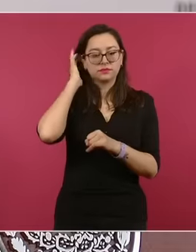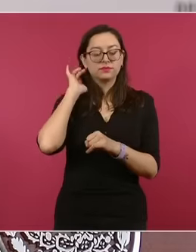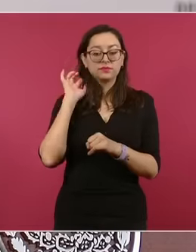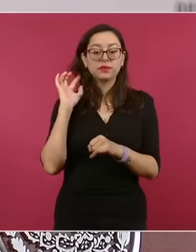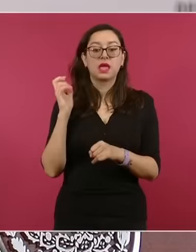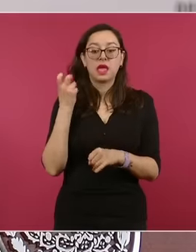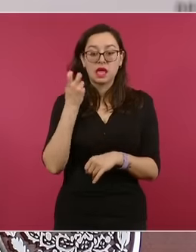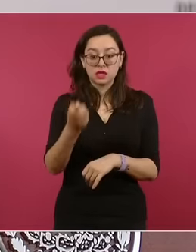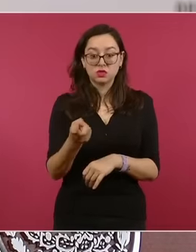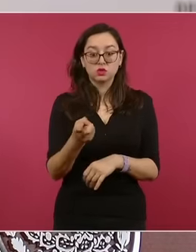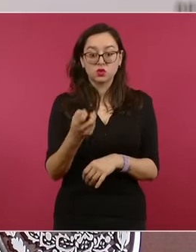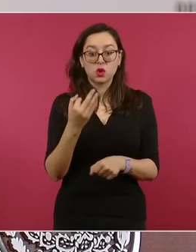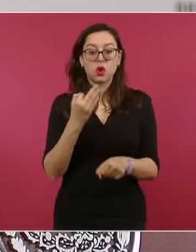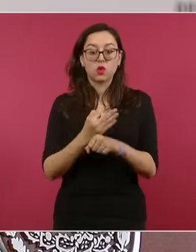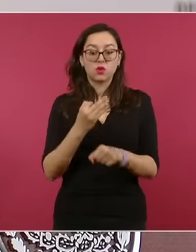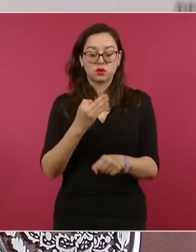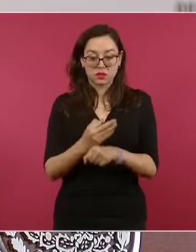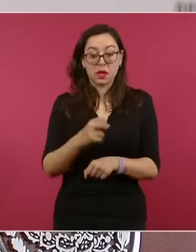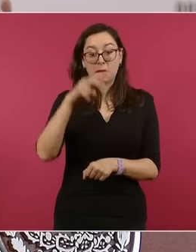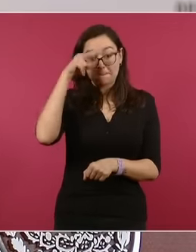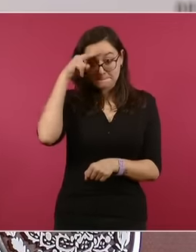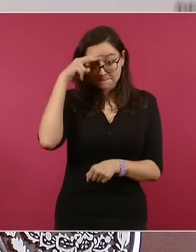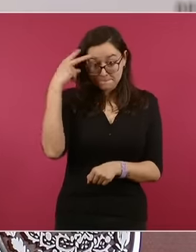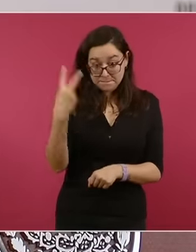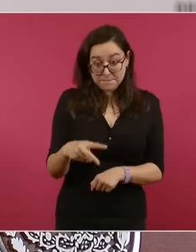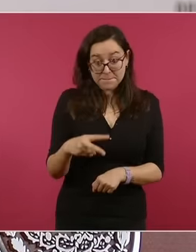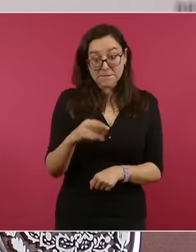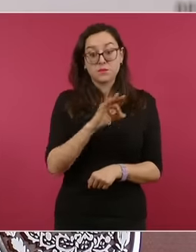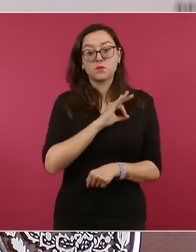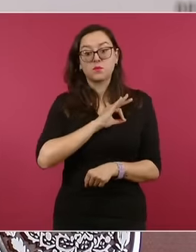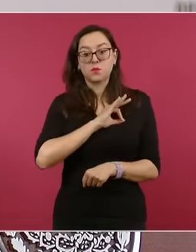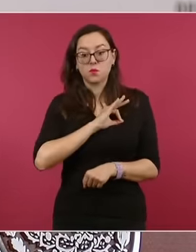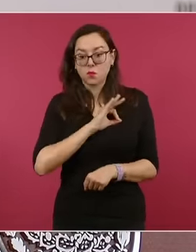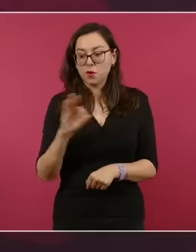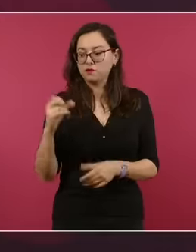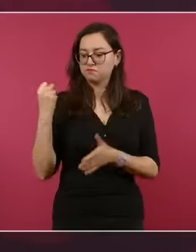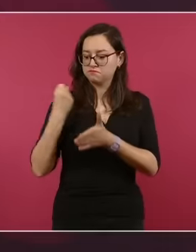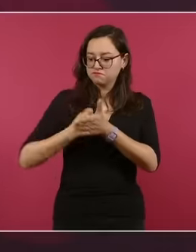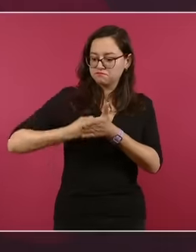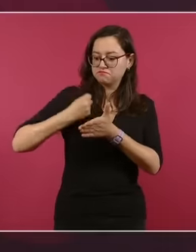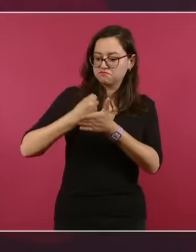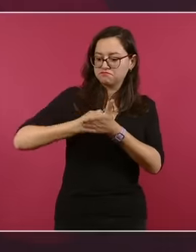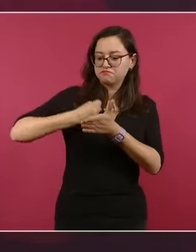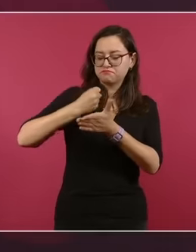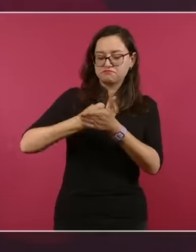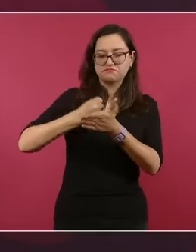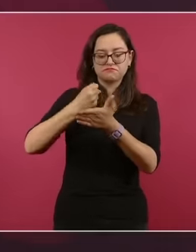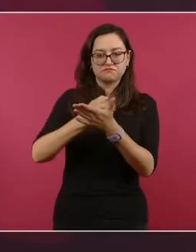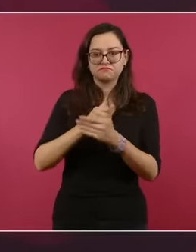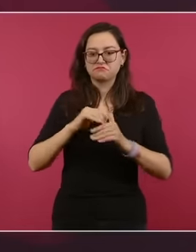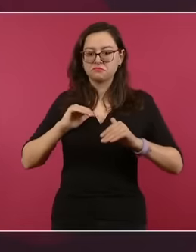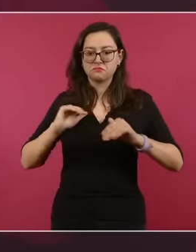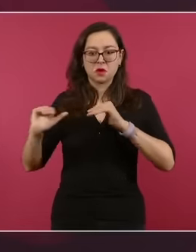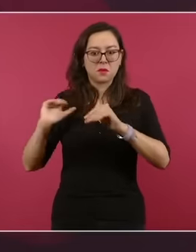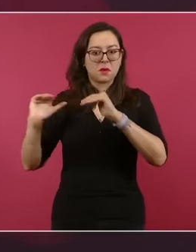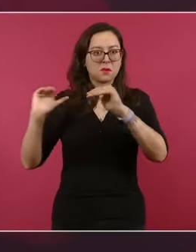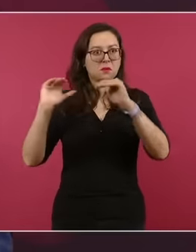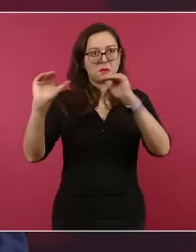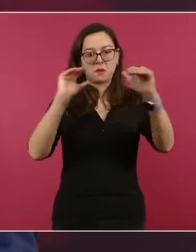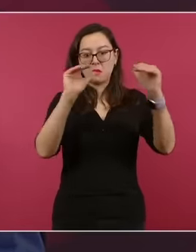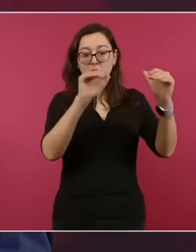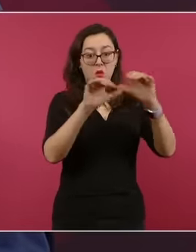un movimiento mundial para dar protección